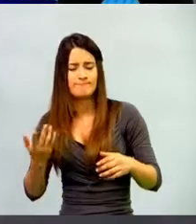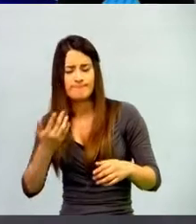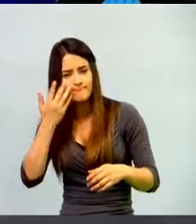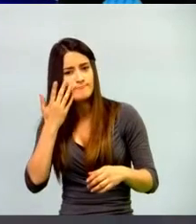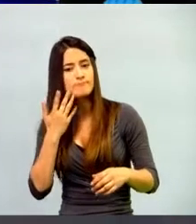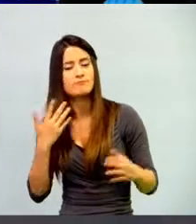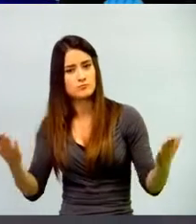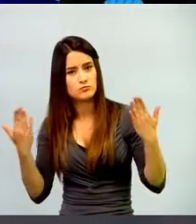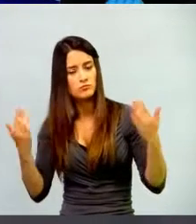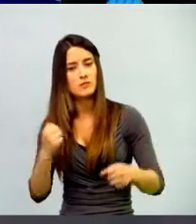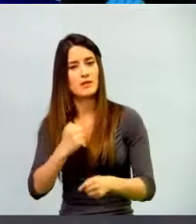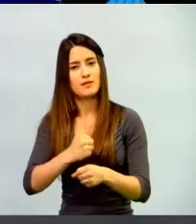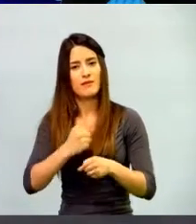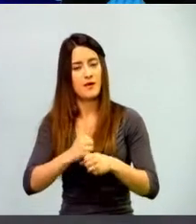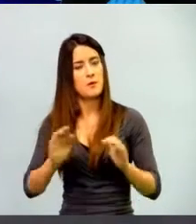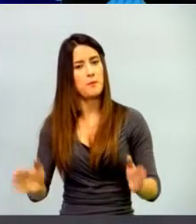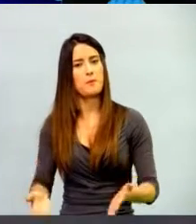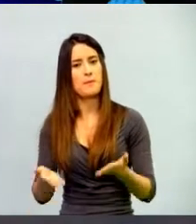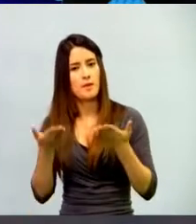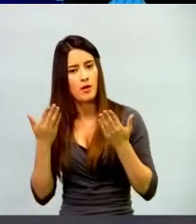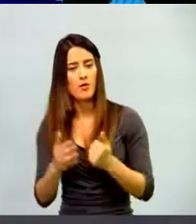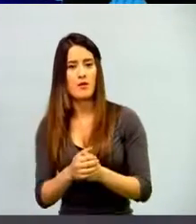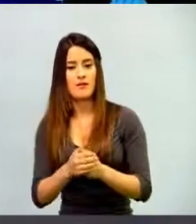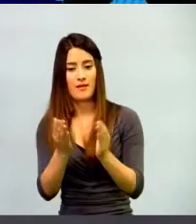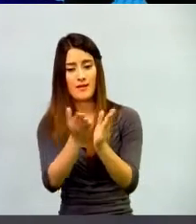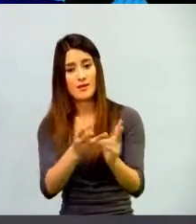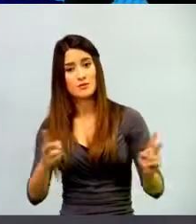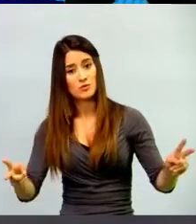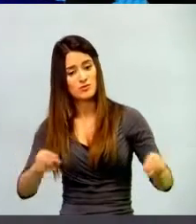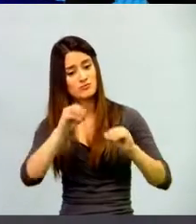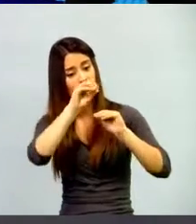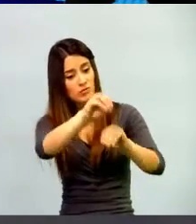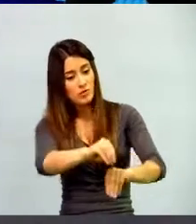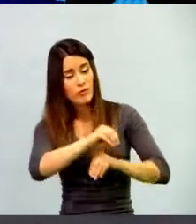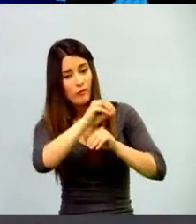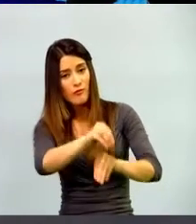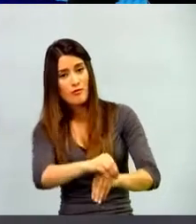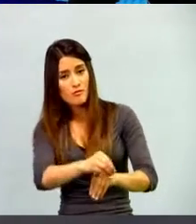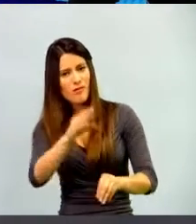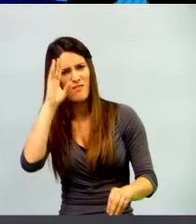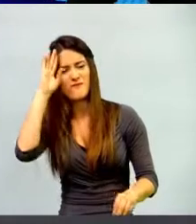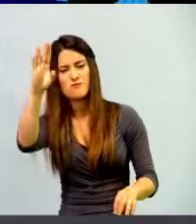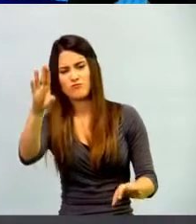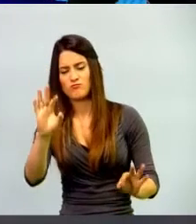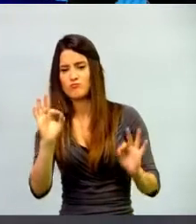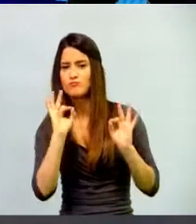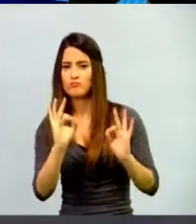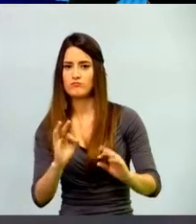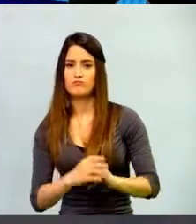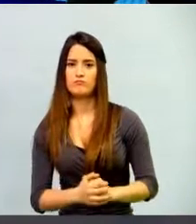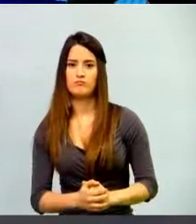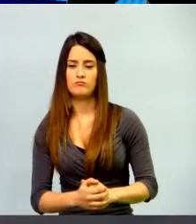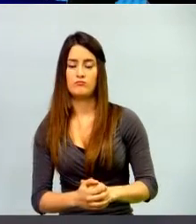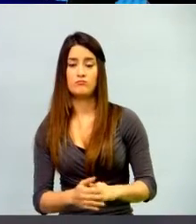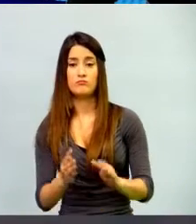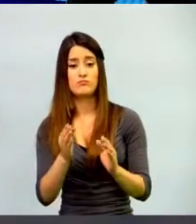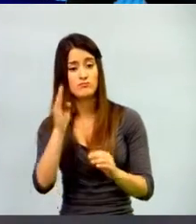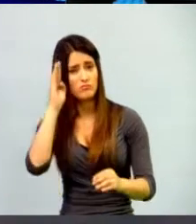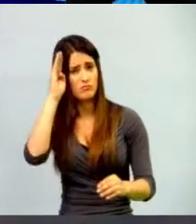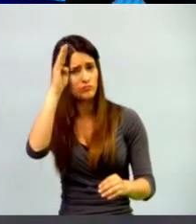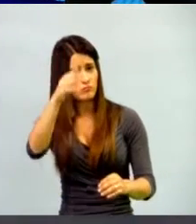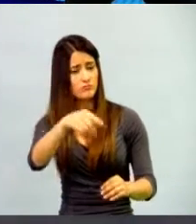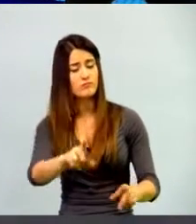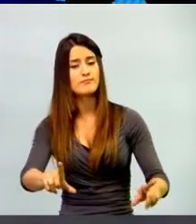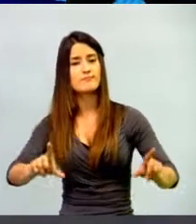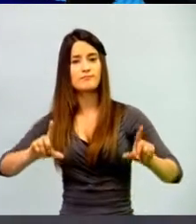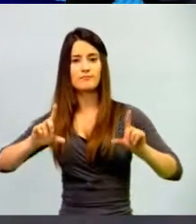y para poder realmente formar al estudiante del futuro, un estudiante que tendrá dentro de